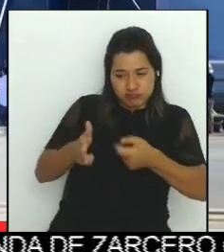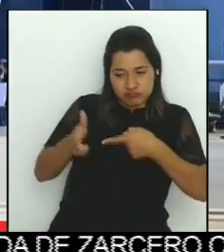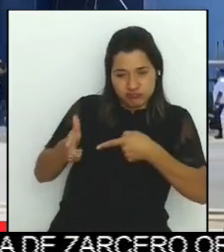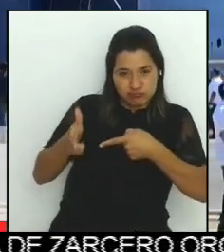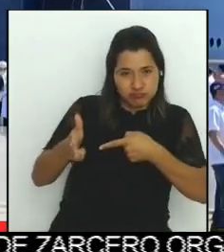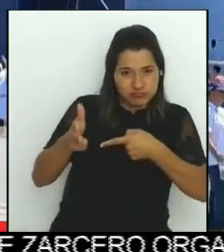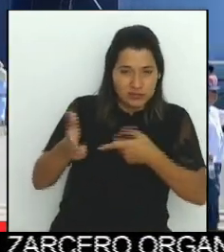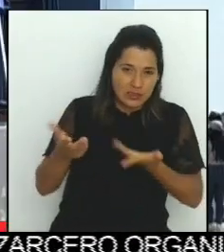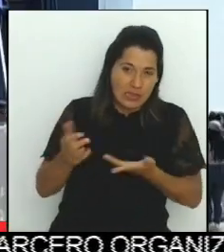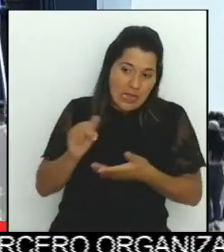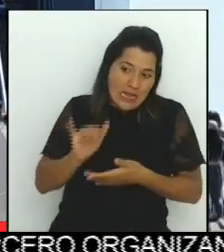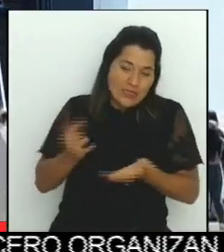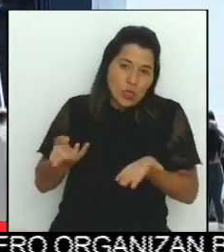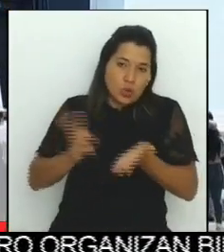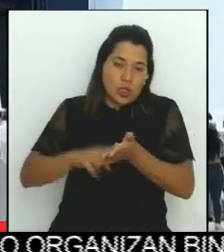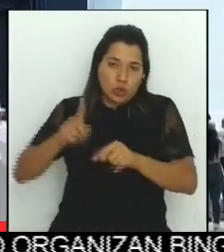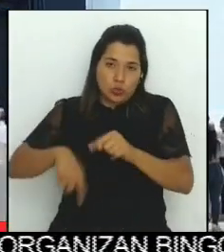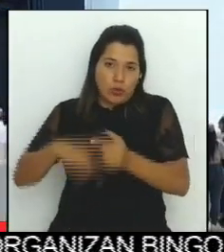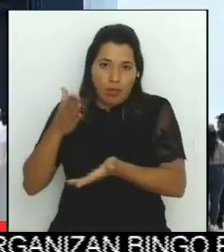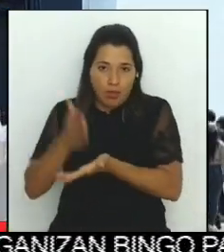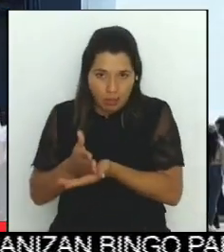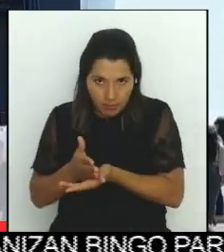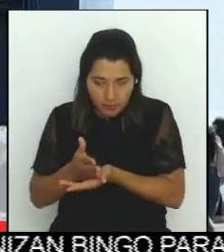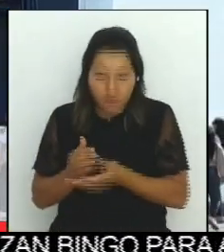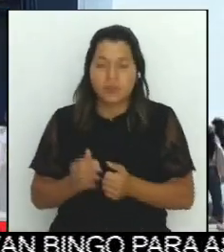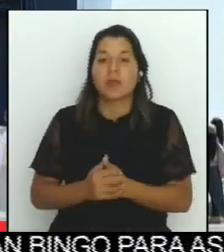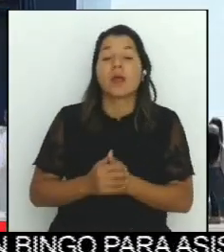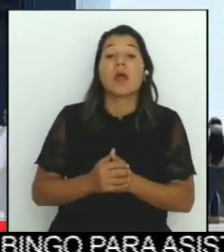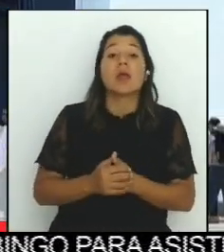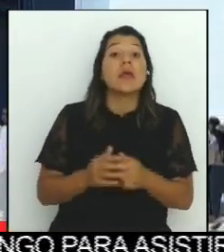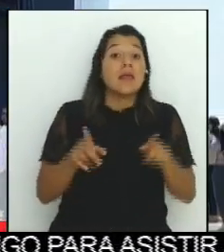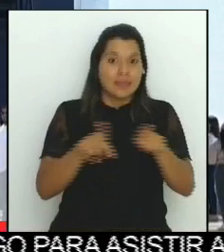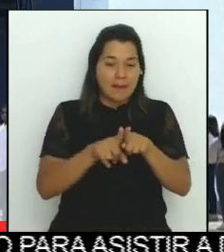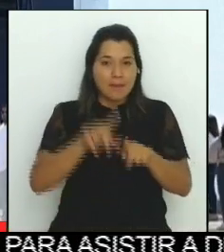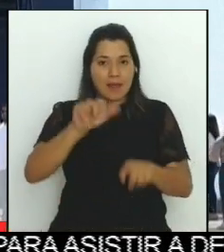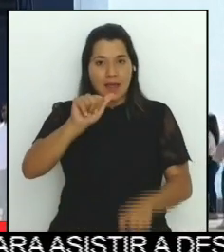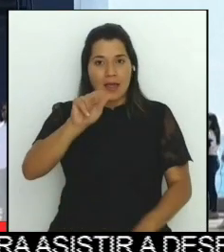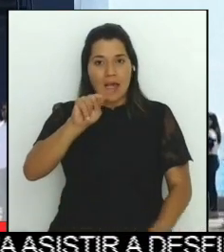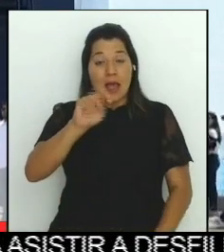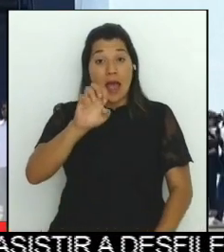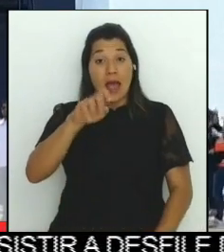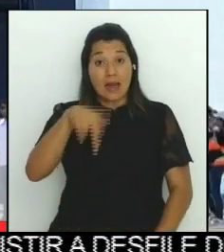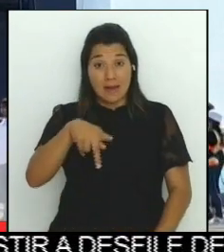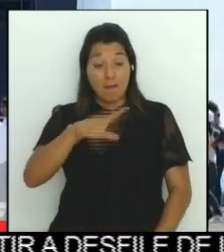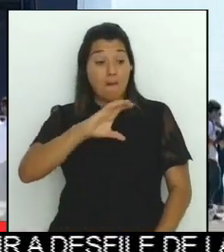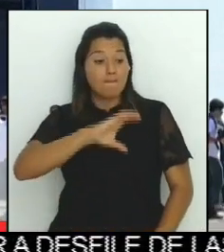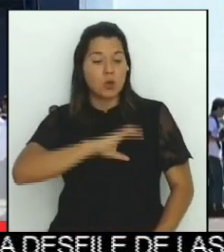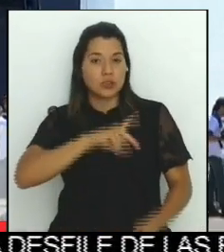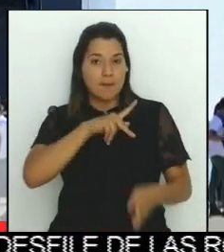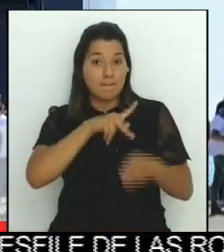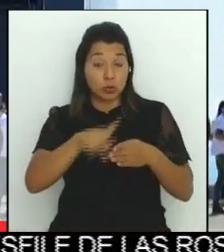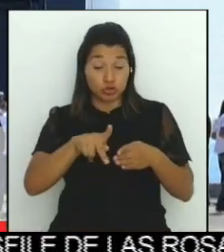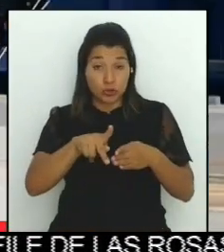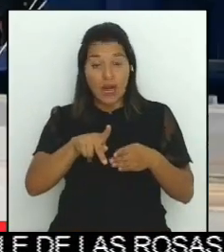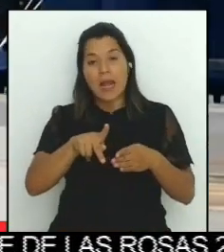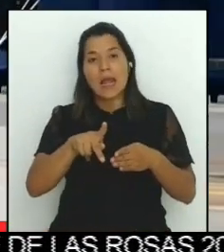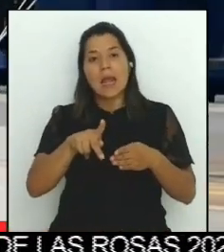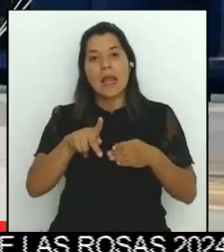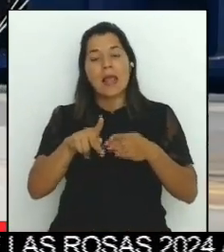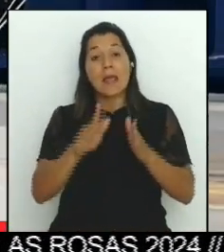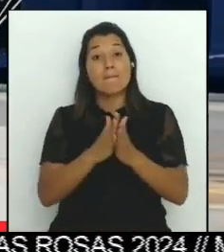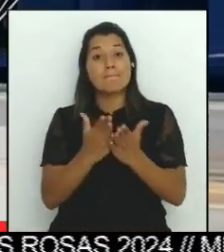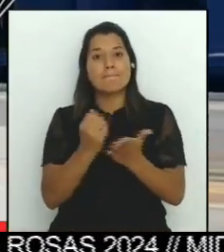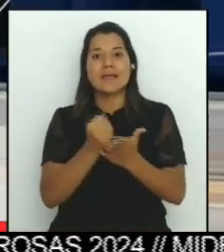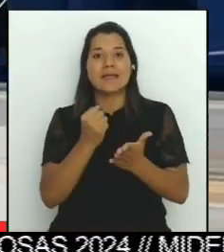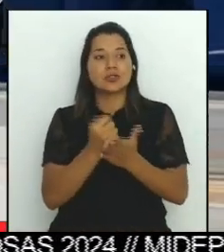volúmenes importantes. Por otra parte, la seccional ANEP de la Policía Profesional de Migración denunció que no existe espacio físico